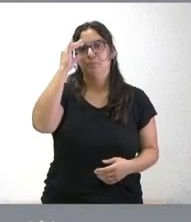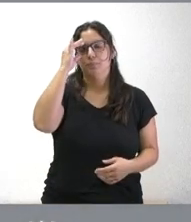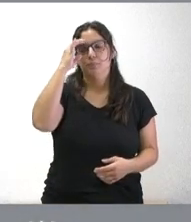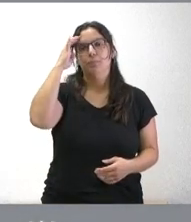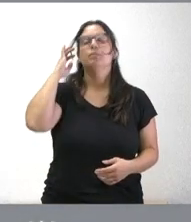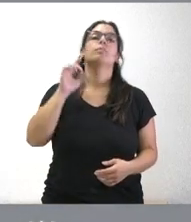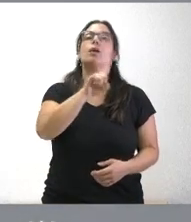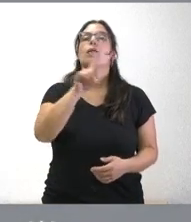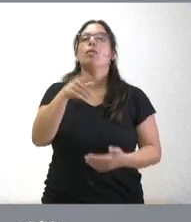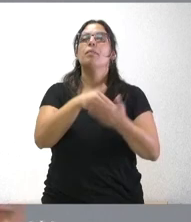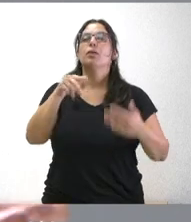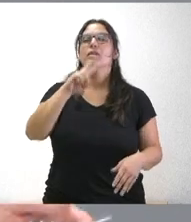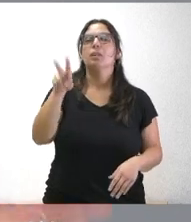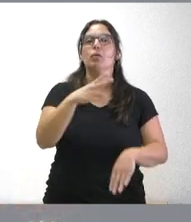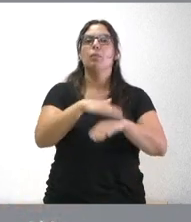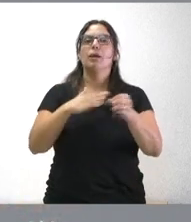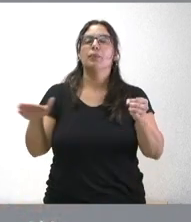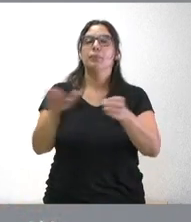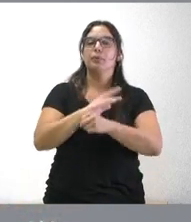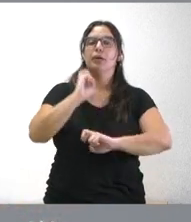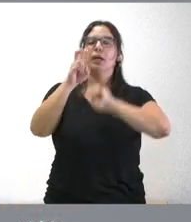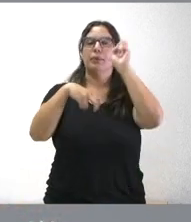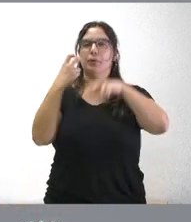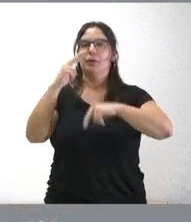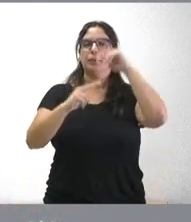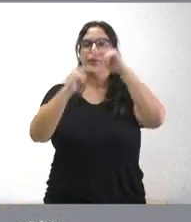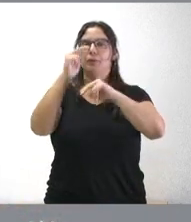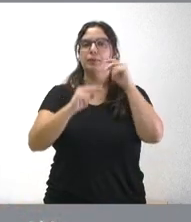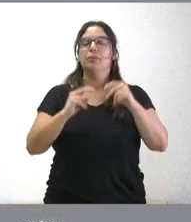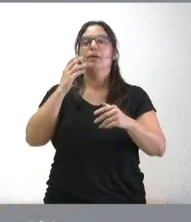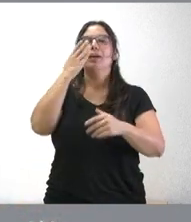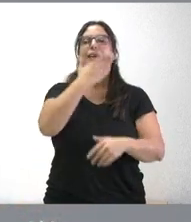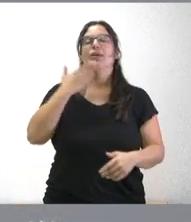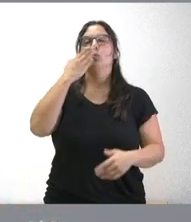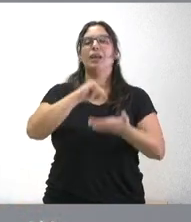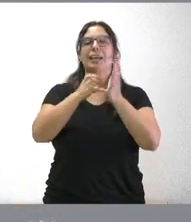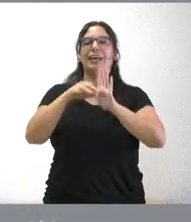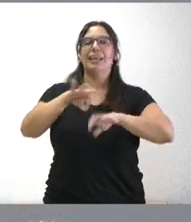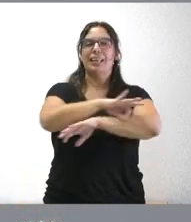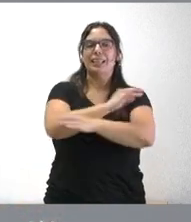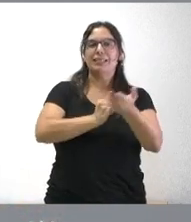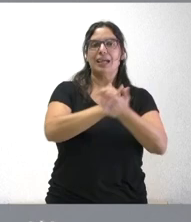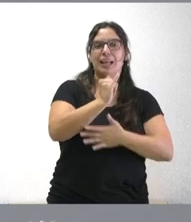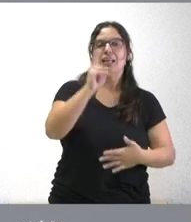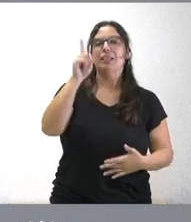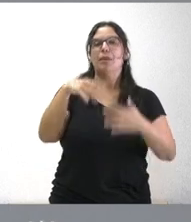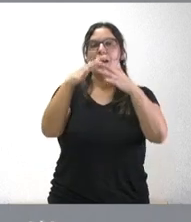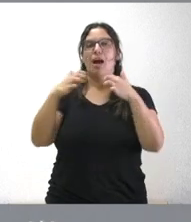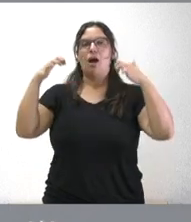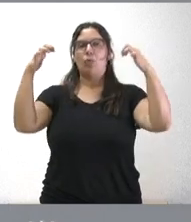11 millones de euros para financiar la rehabilitación de la Escuela de Ingenierías Agrarias y el Aulario del Campus de la Ayutera de Palencia.